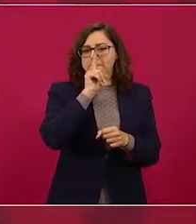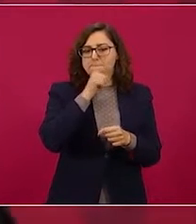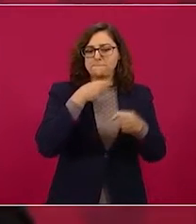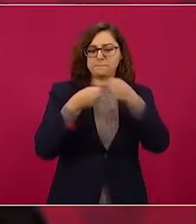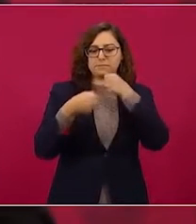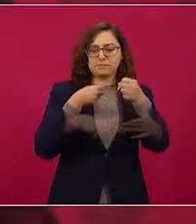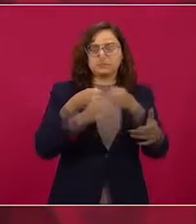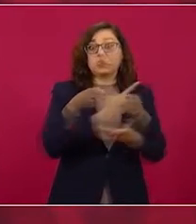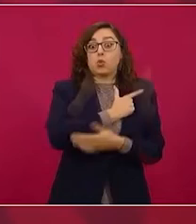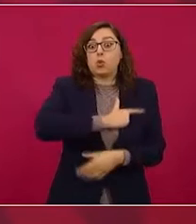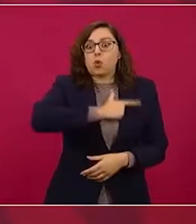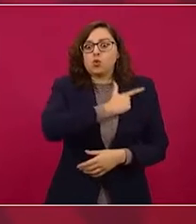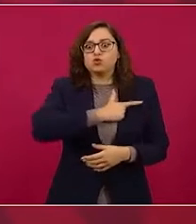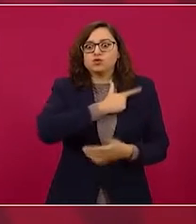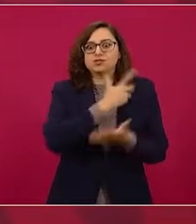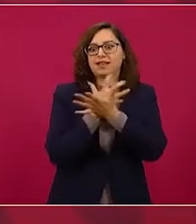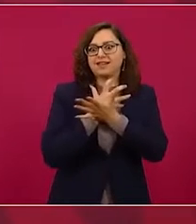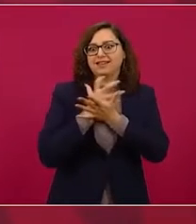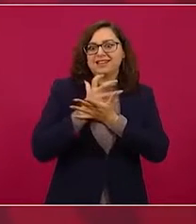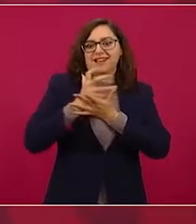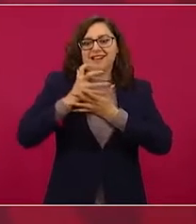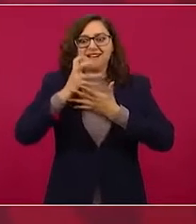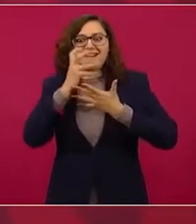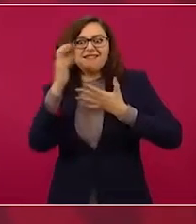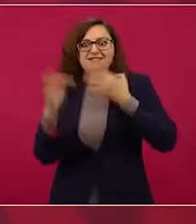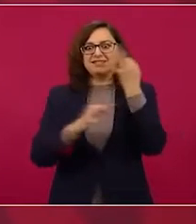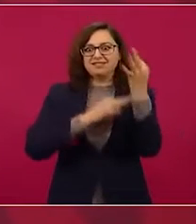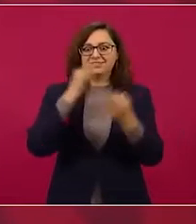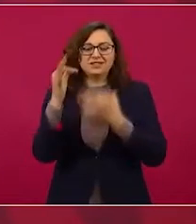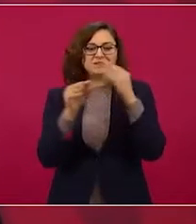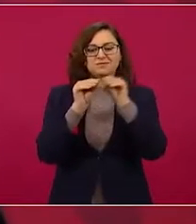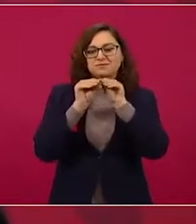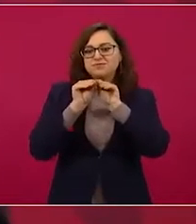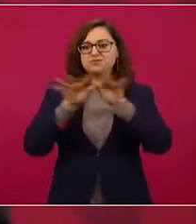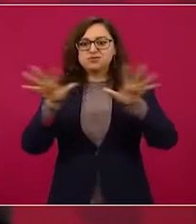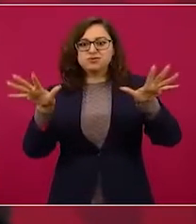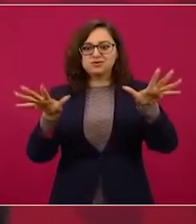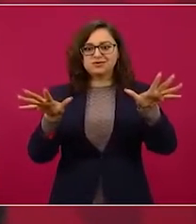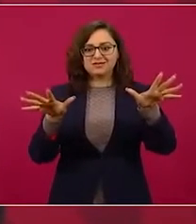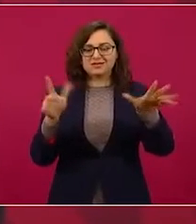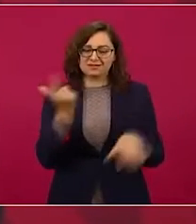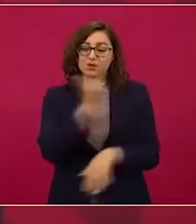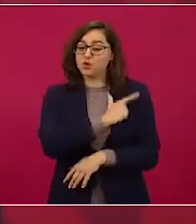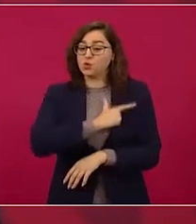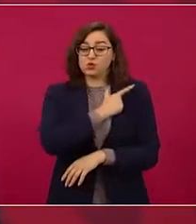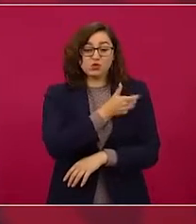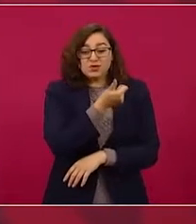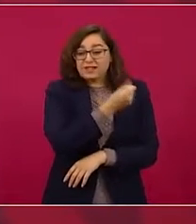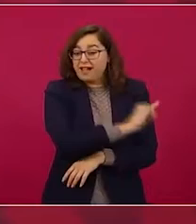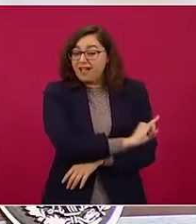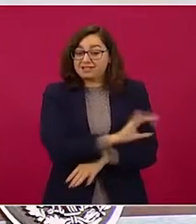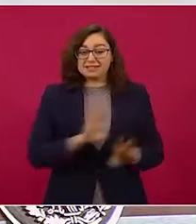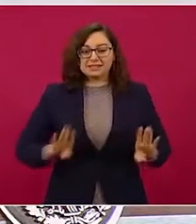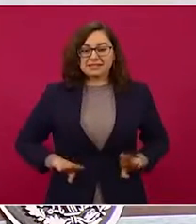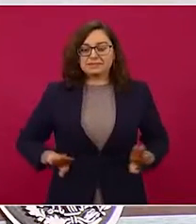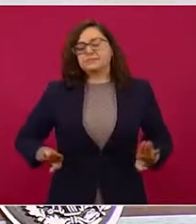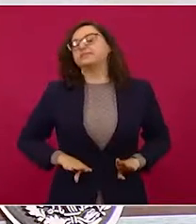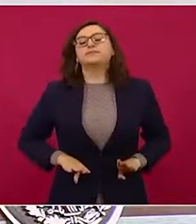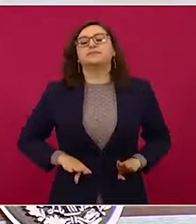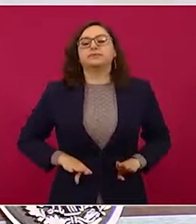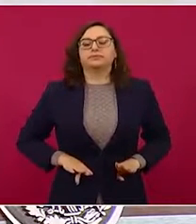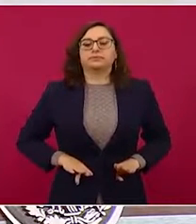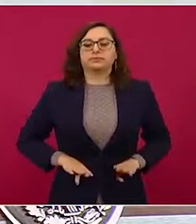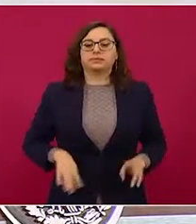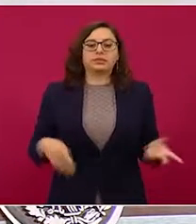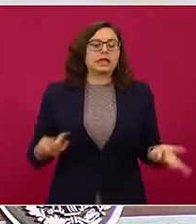sensacionalista. Entonces, exageran todo y le echan la culpa